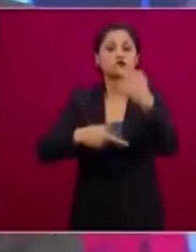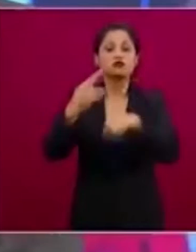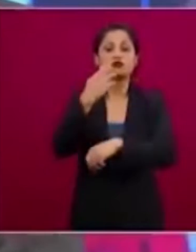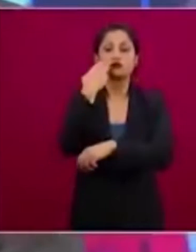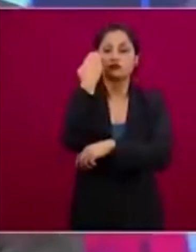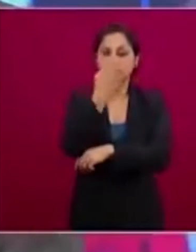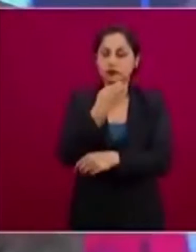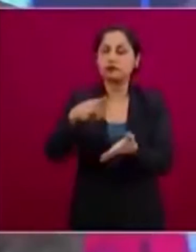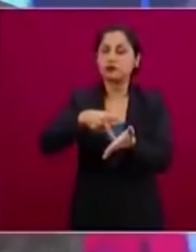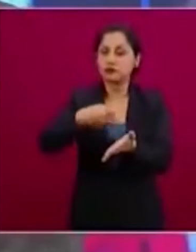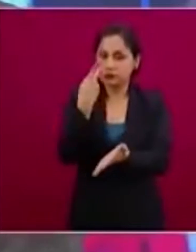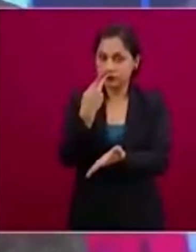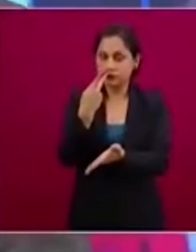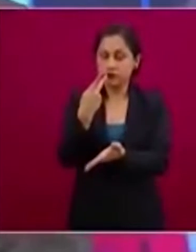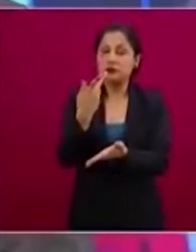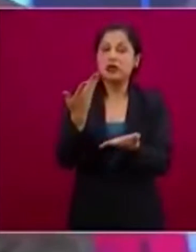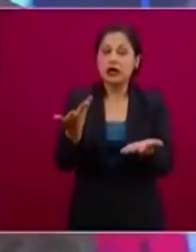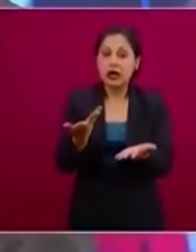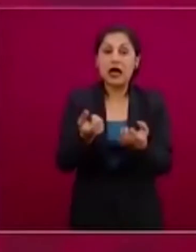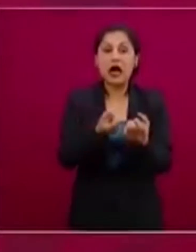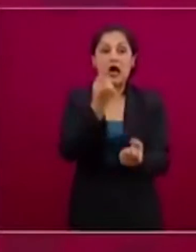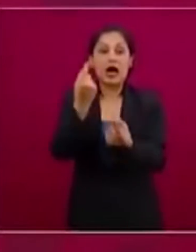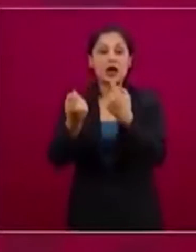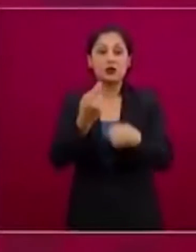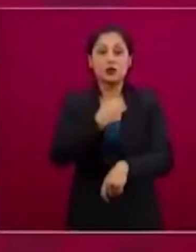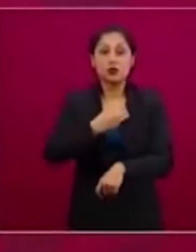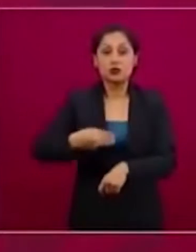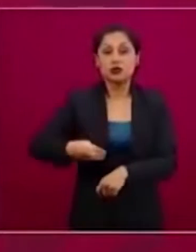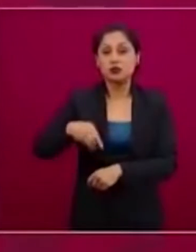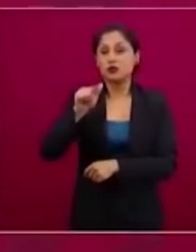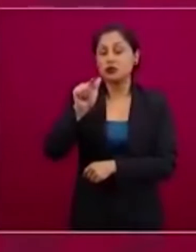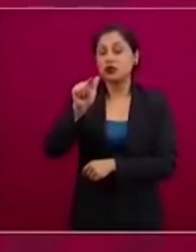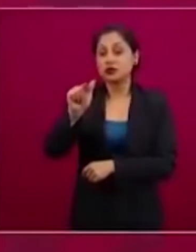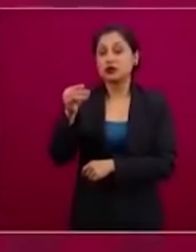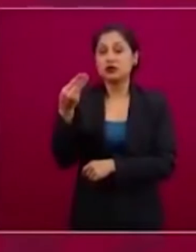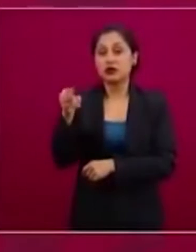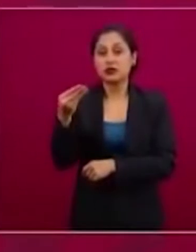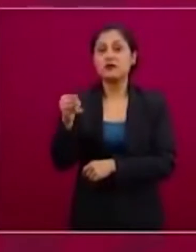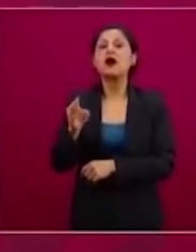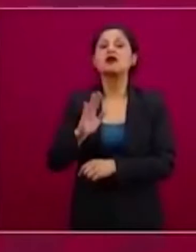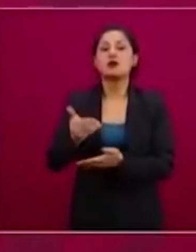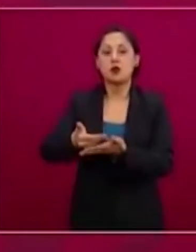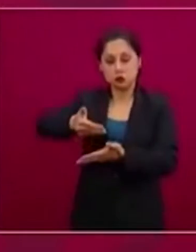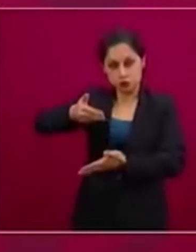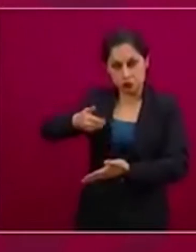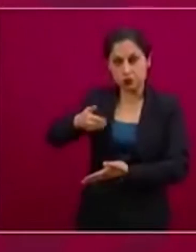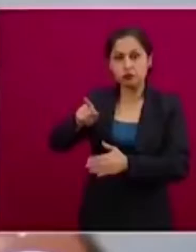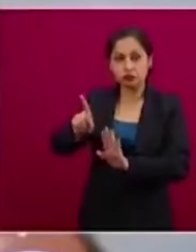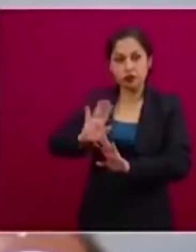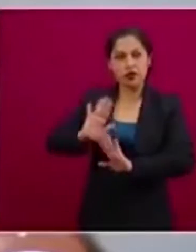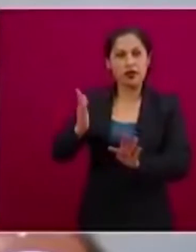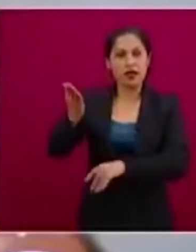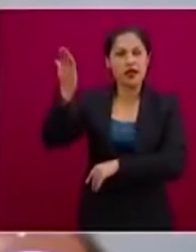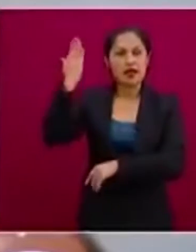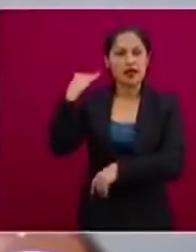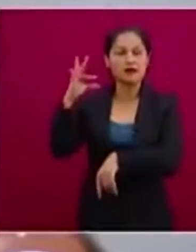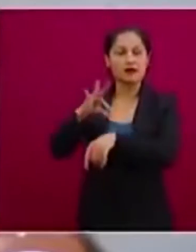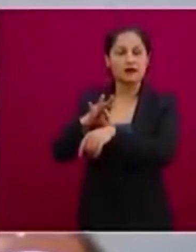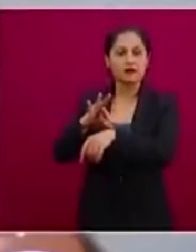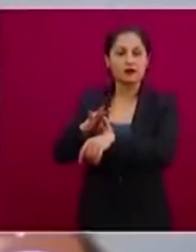desde el 17 de mayo se hará en los municipios definidos como libres de riesgo, como acaba de señalar el doctor López-Gatell.